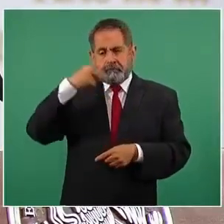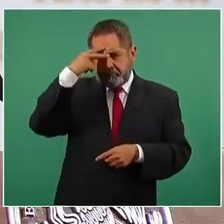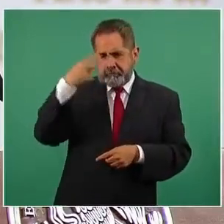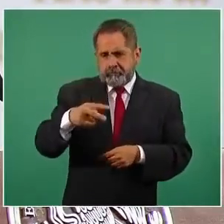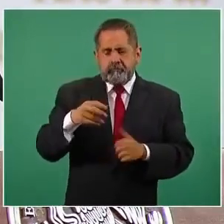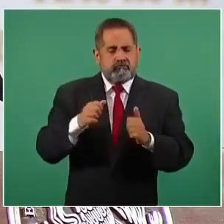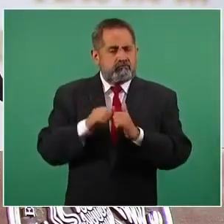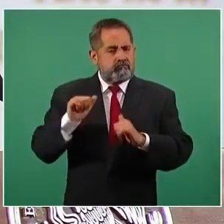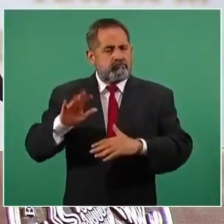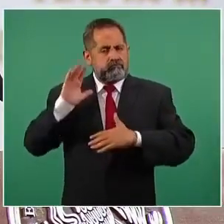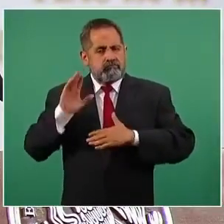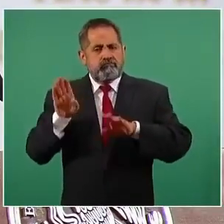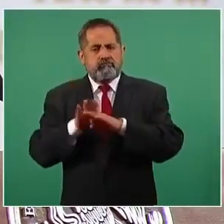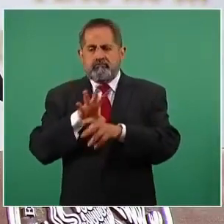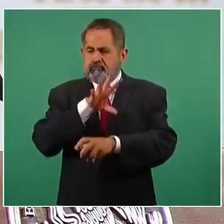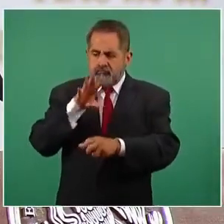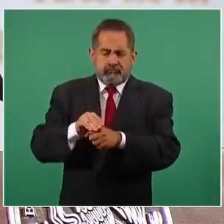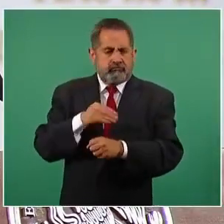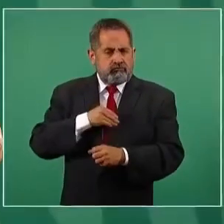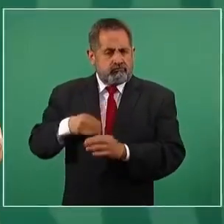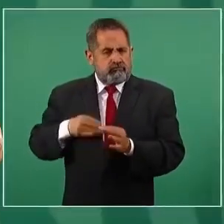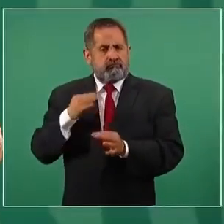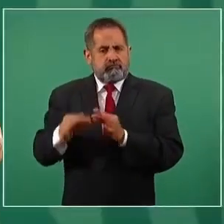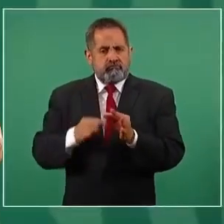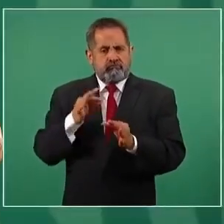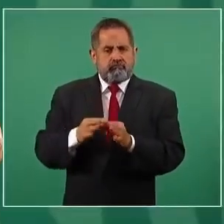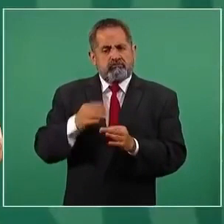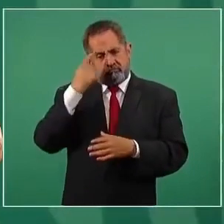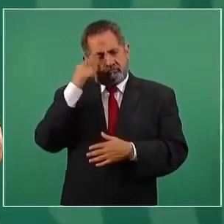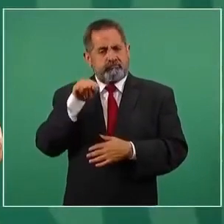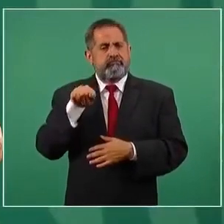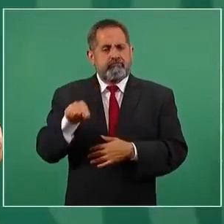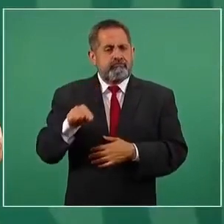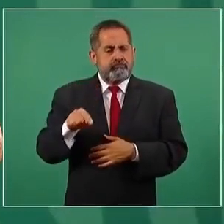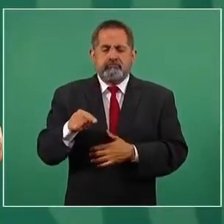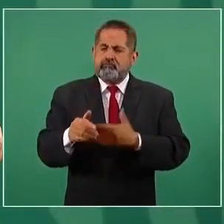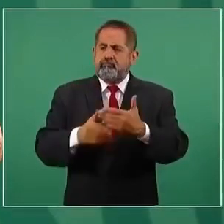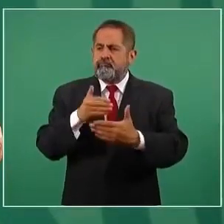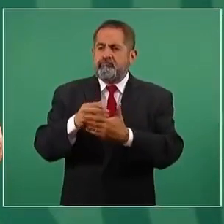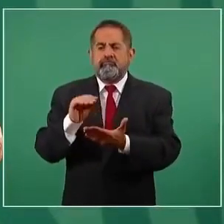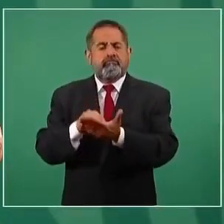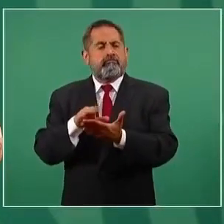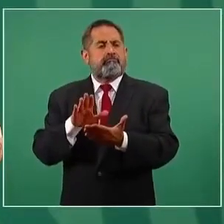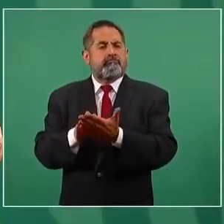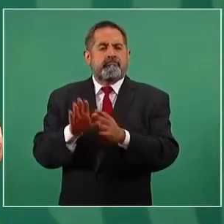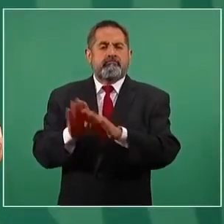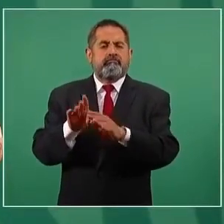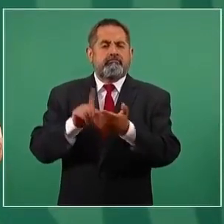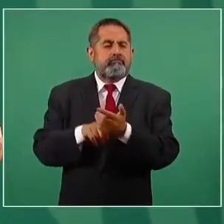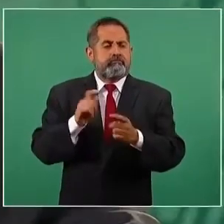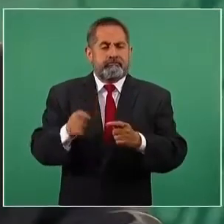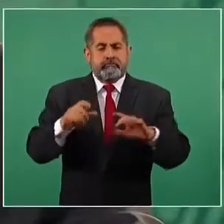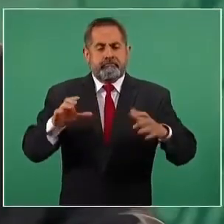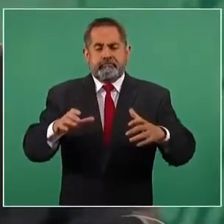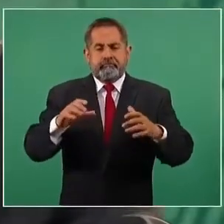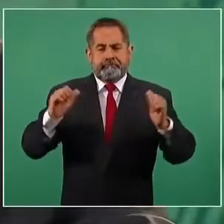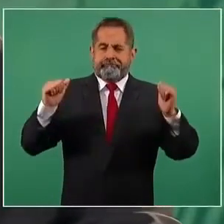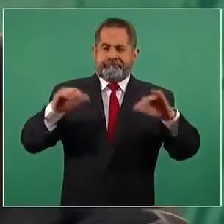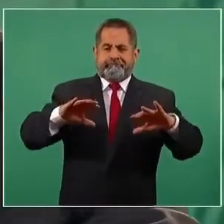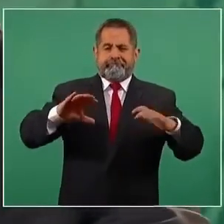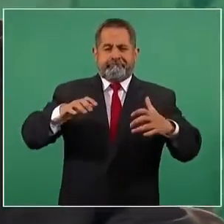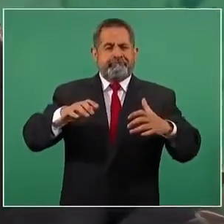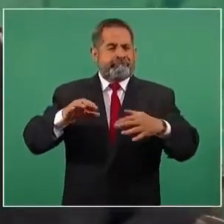está comprometido a cumplir con lo que se estableció en la cumbre